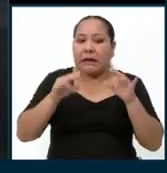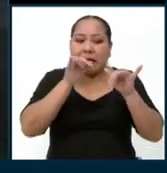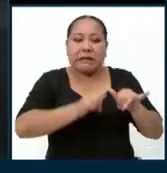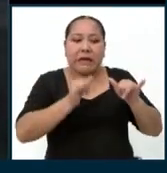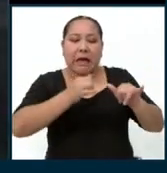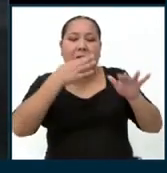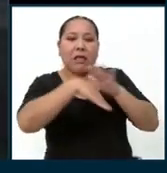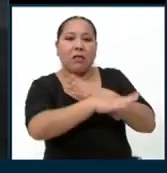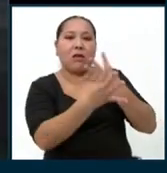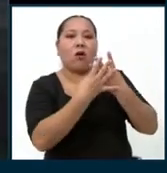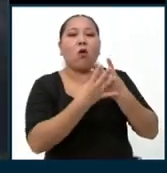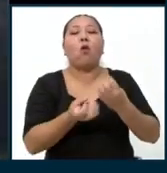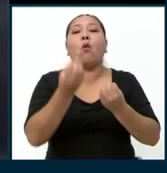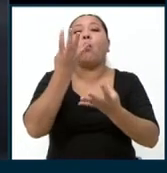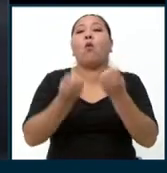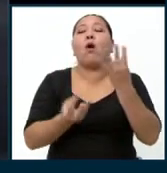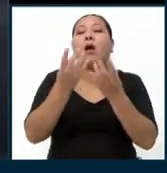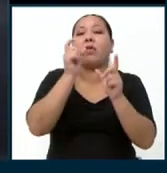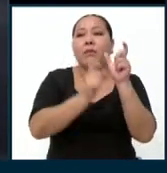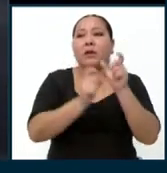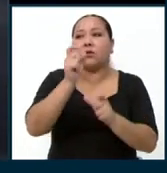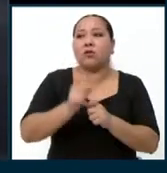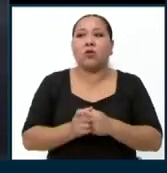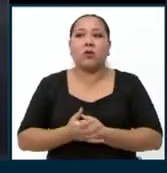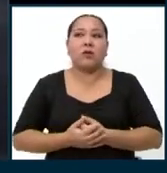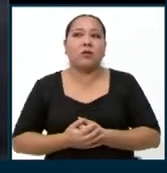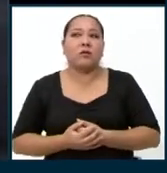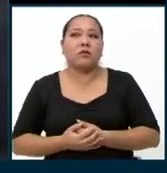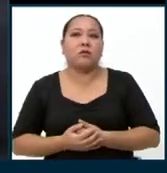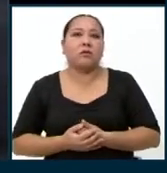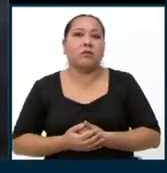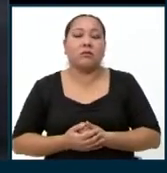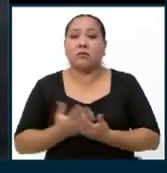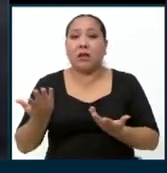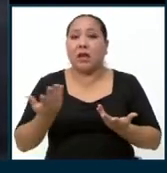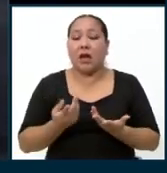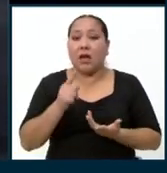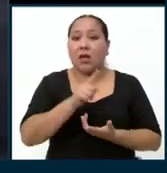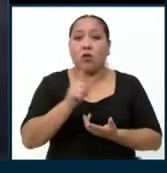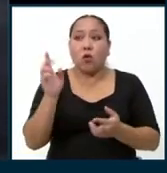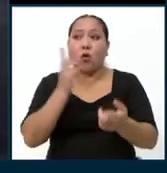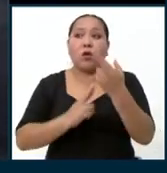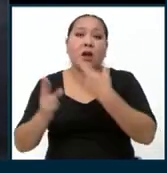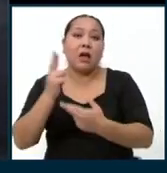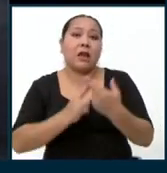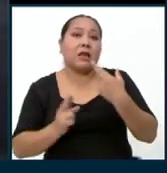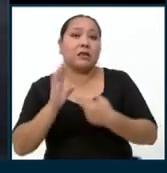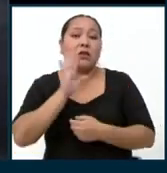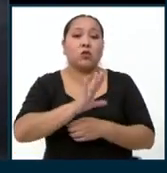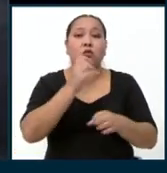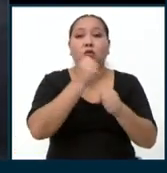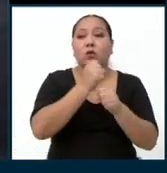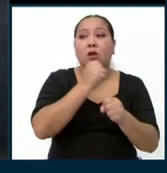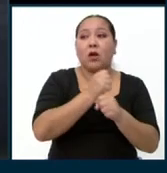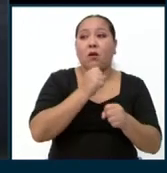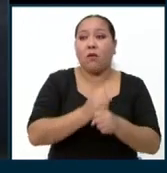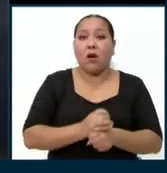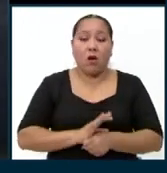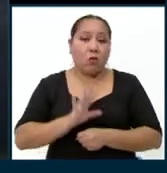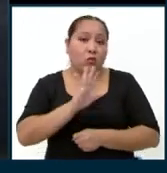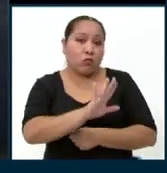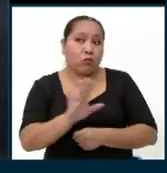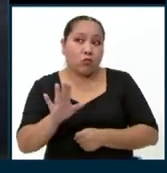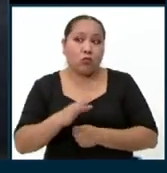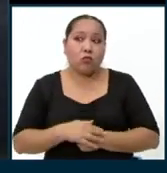¿Cuántos ciudadanos sin ser repuestos en su labor por ser